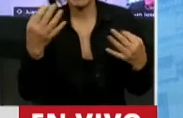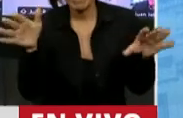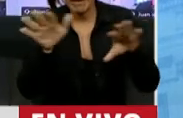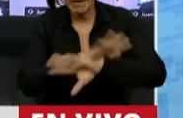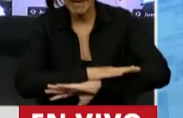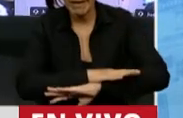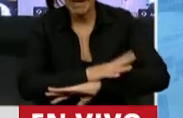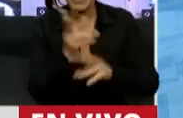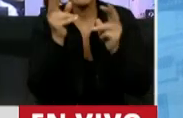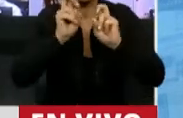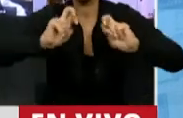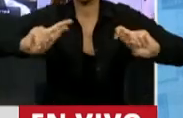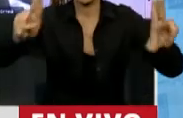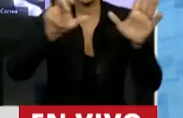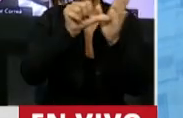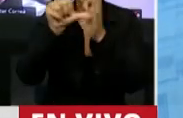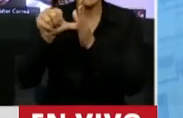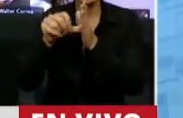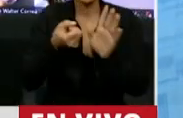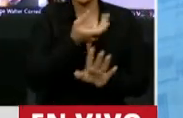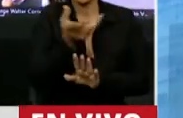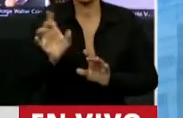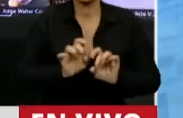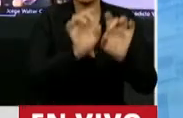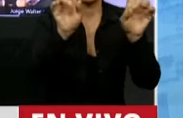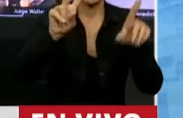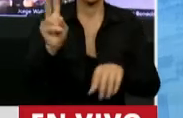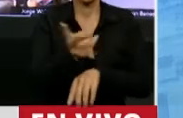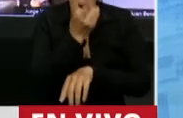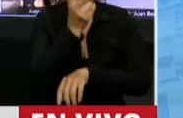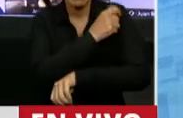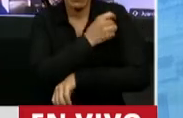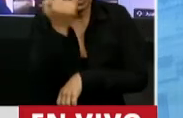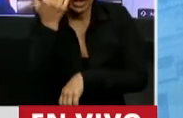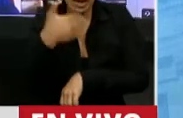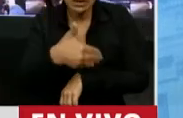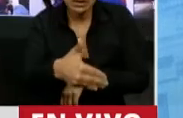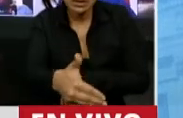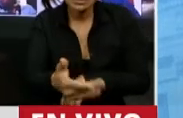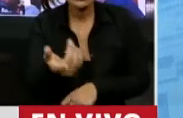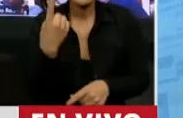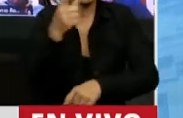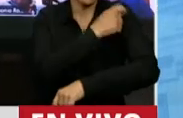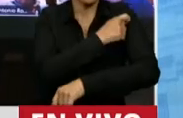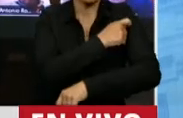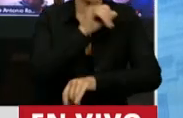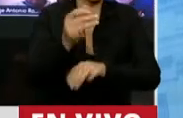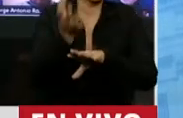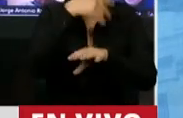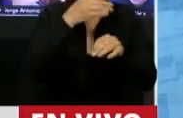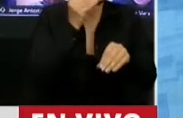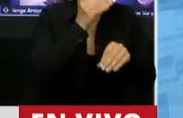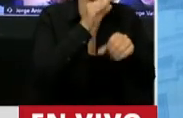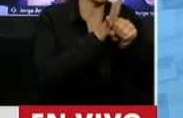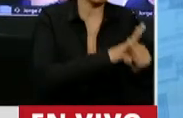entre los peores países del mundo en contagios y muertes. La vacuna no llega, pero la vacuna tapó el verdadero problema que